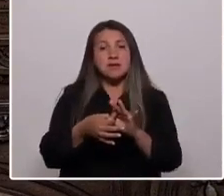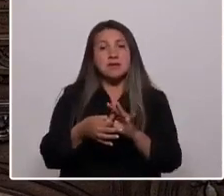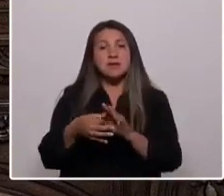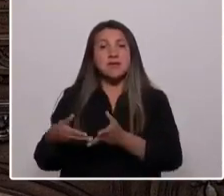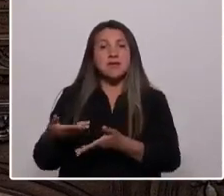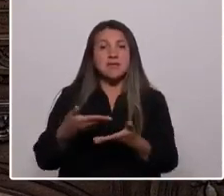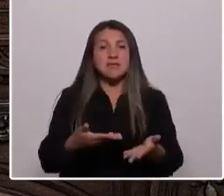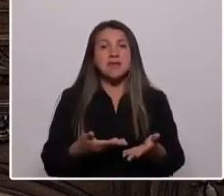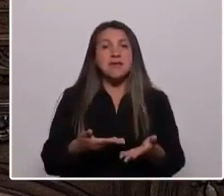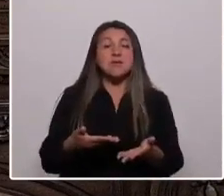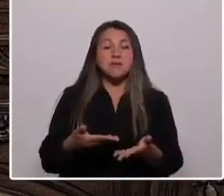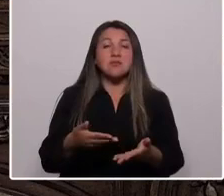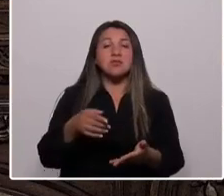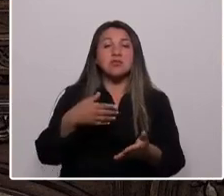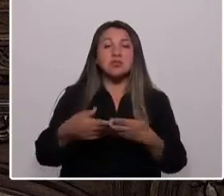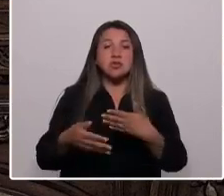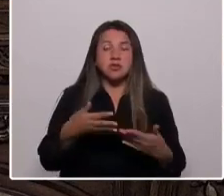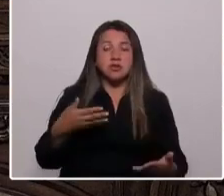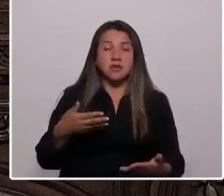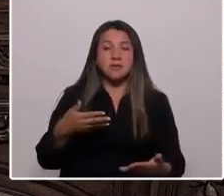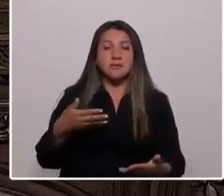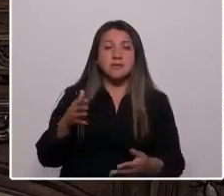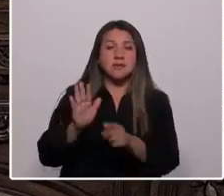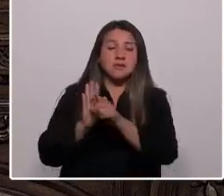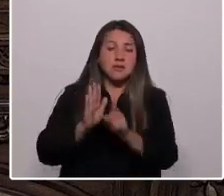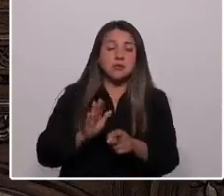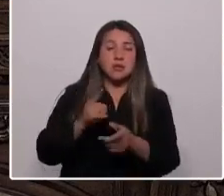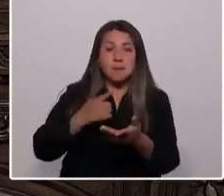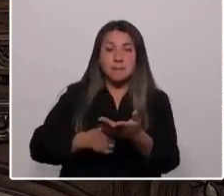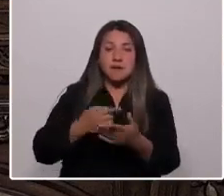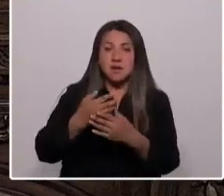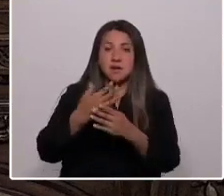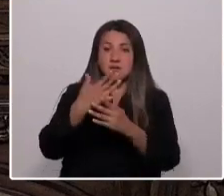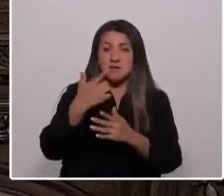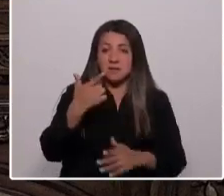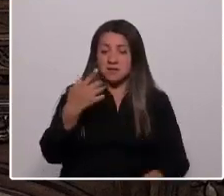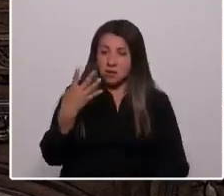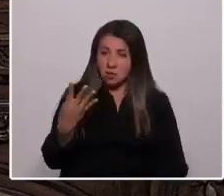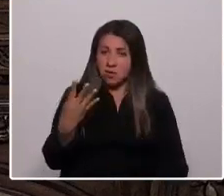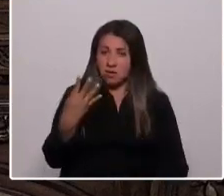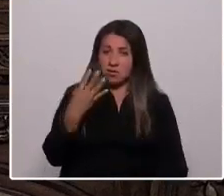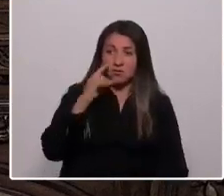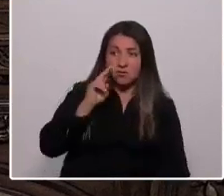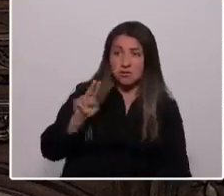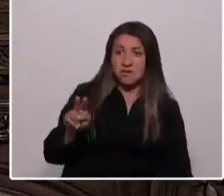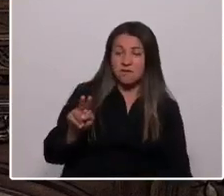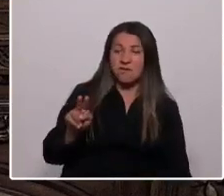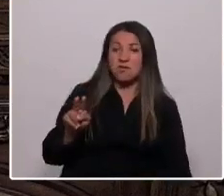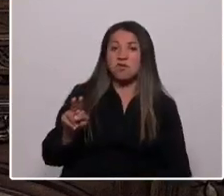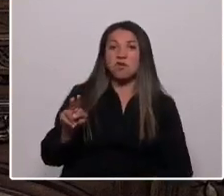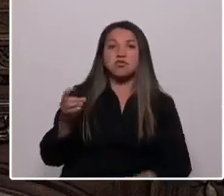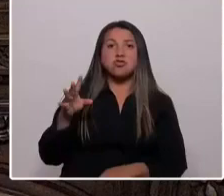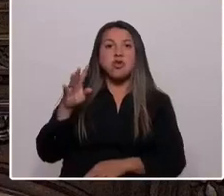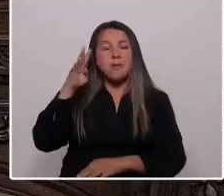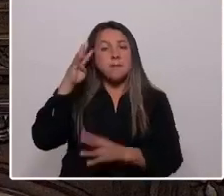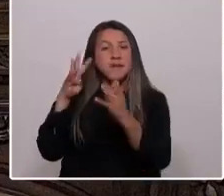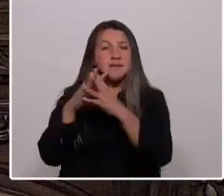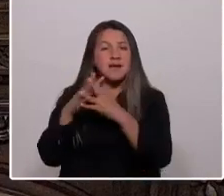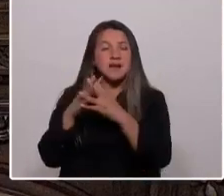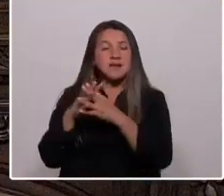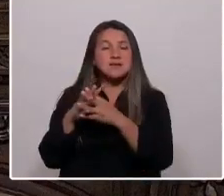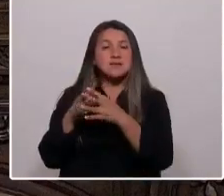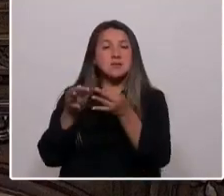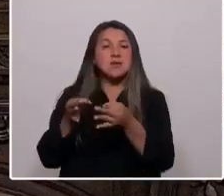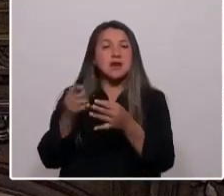ineficiente regionalización de la dictadura en 1974, donde se miró más bien a factores geomilitares y de seguridad nacional, más que